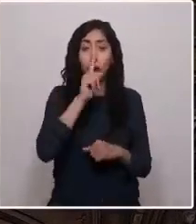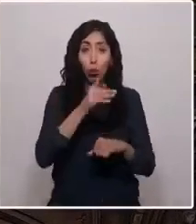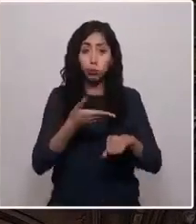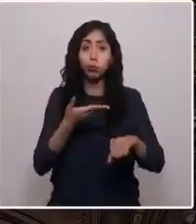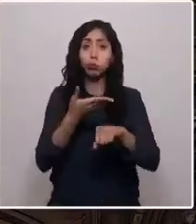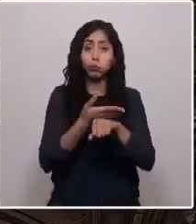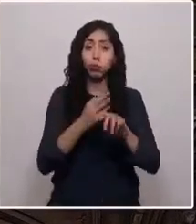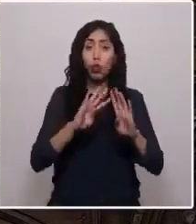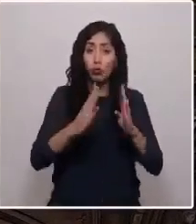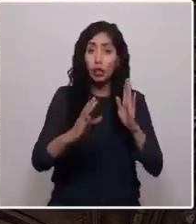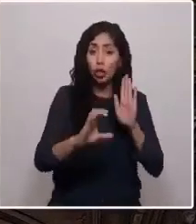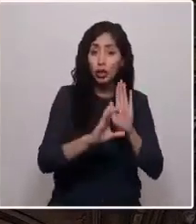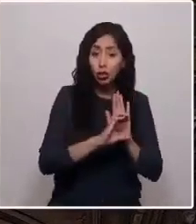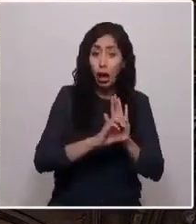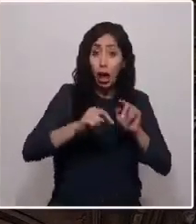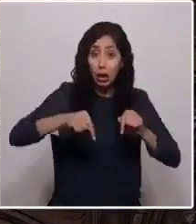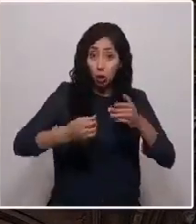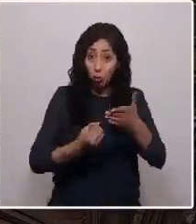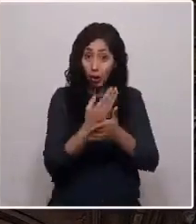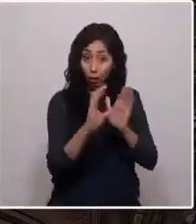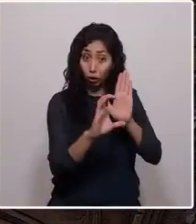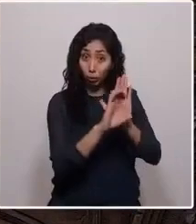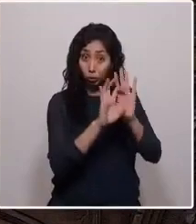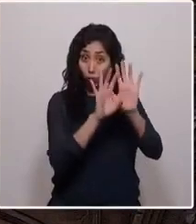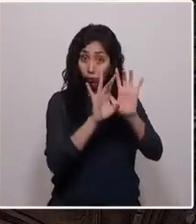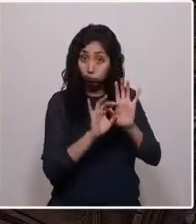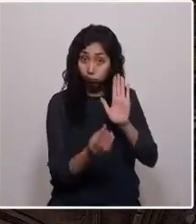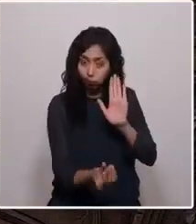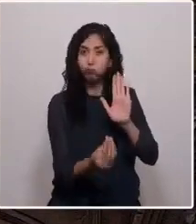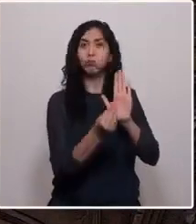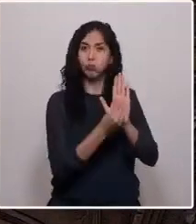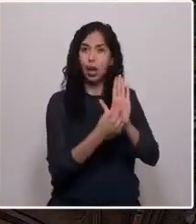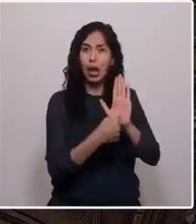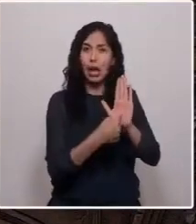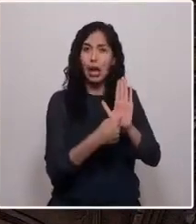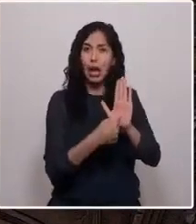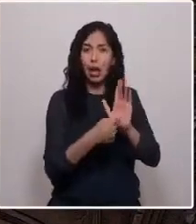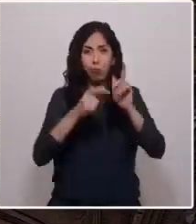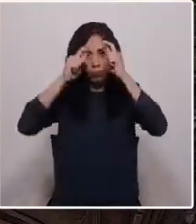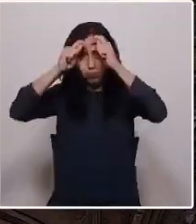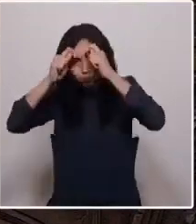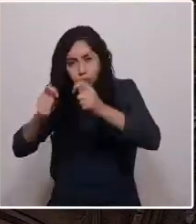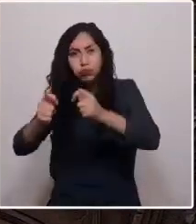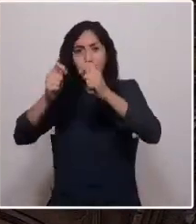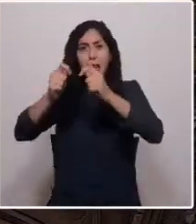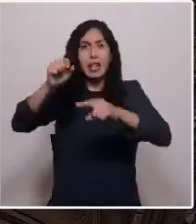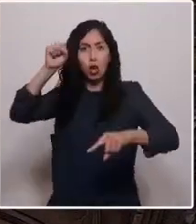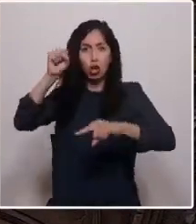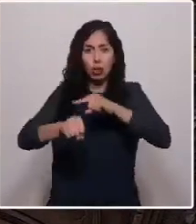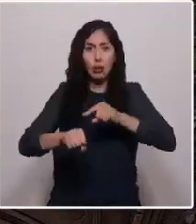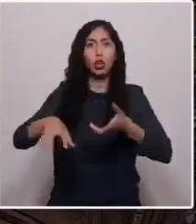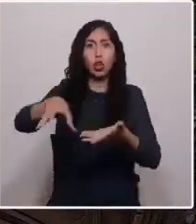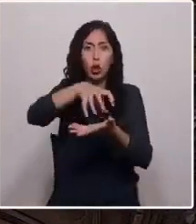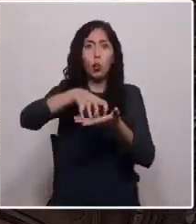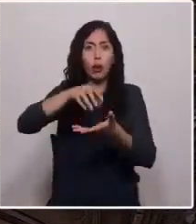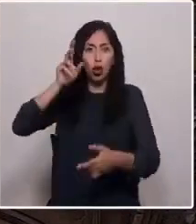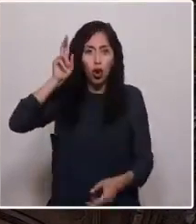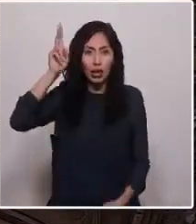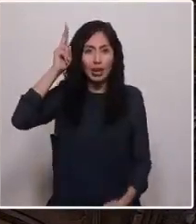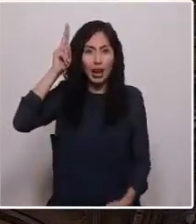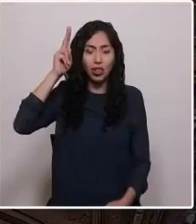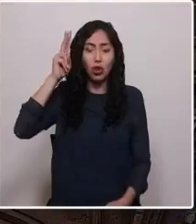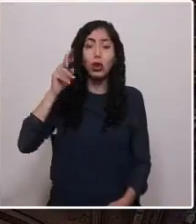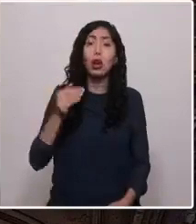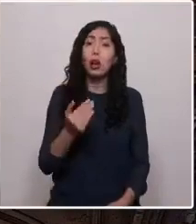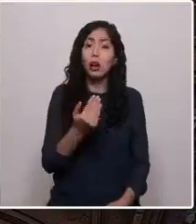que en esta nueva constitución que ha establecido el reconocimiento constitucional de los pueblos originarios y que se